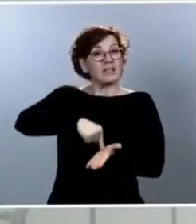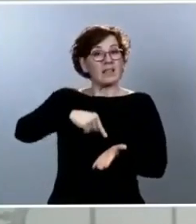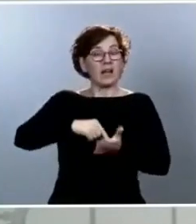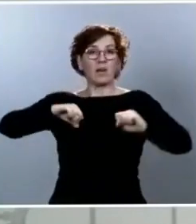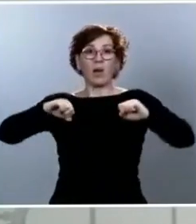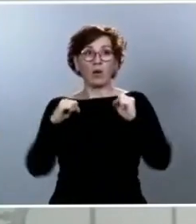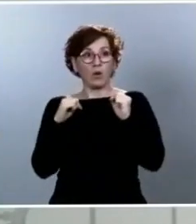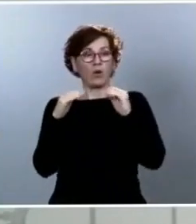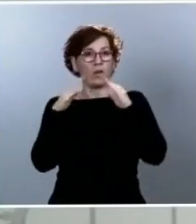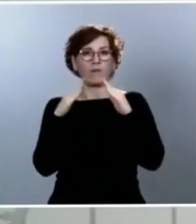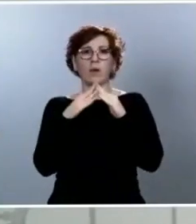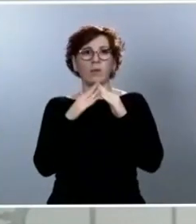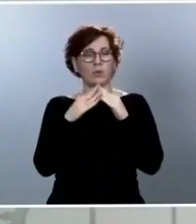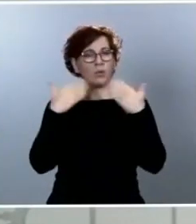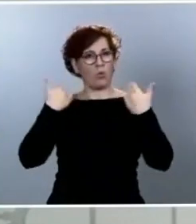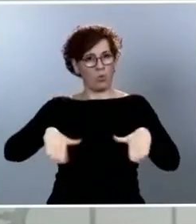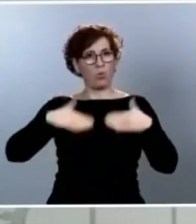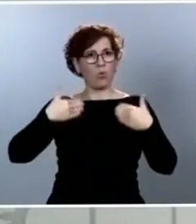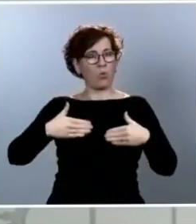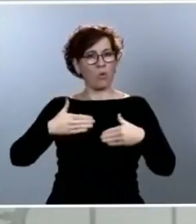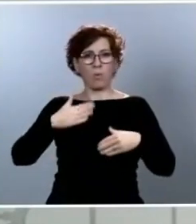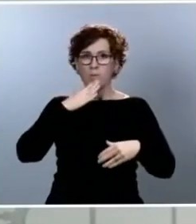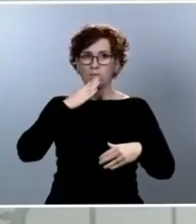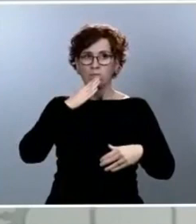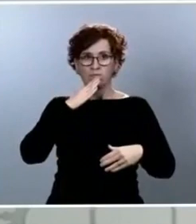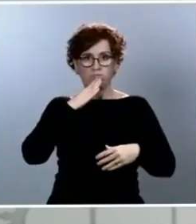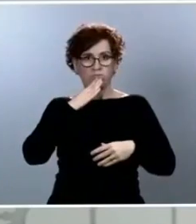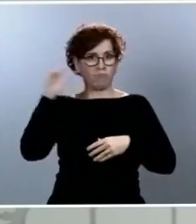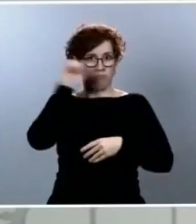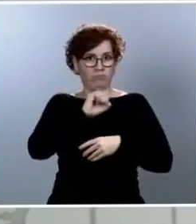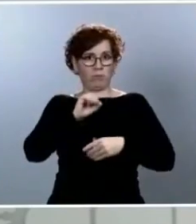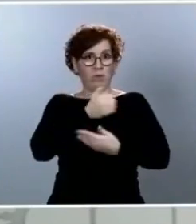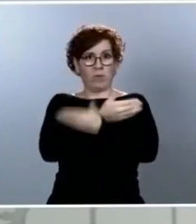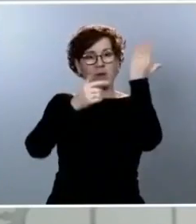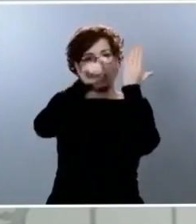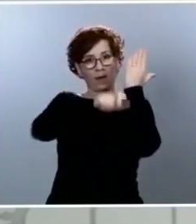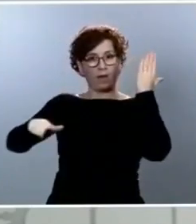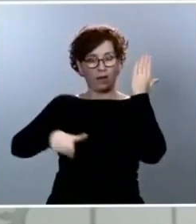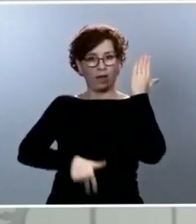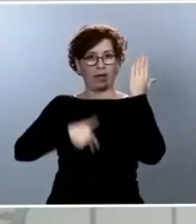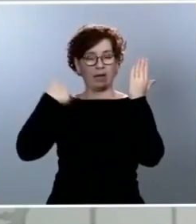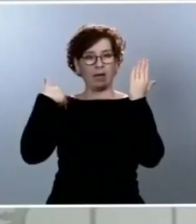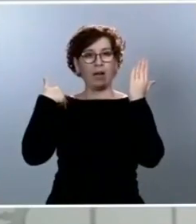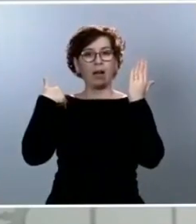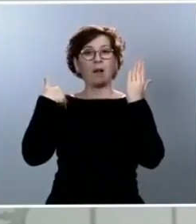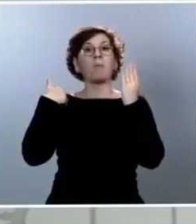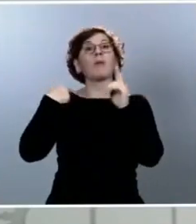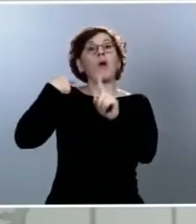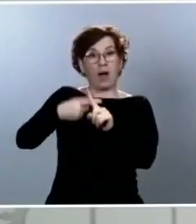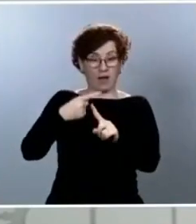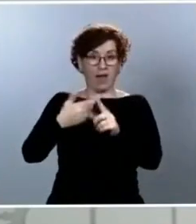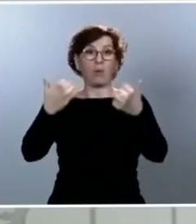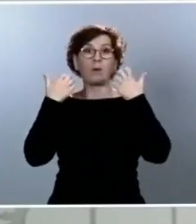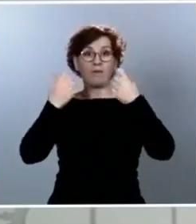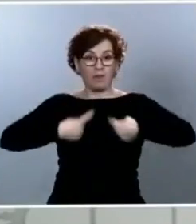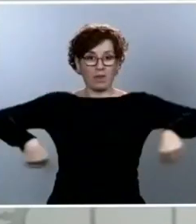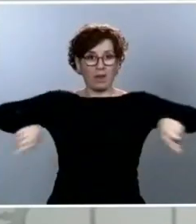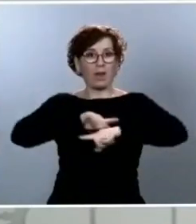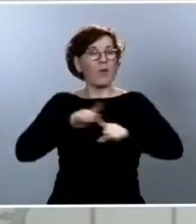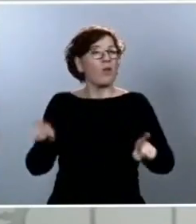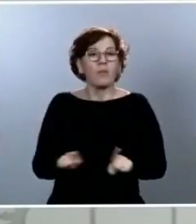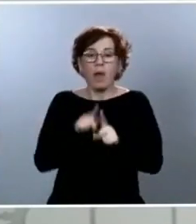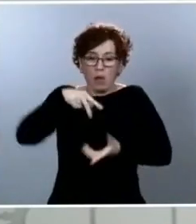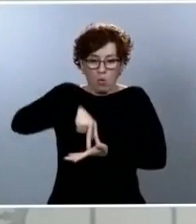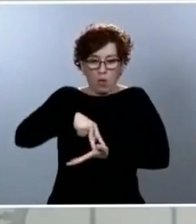conjunto de la ciudadanía española y que, precisamente, ese estado de alarma ha beneficiado al conjunto de la ciudadanía española viva donde viva. Piense lo que piense,